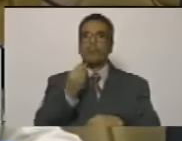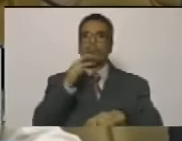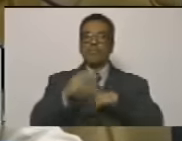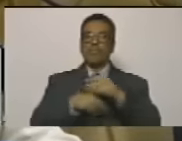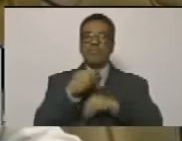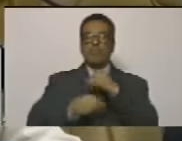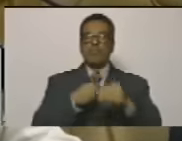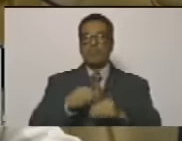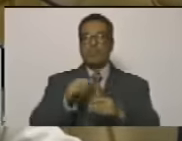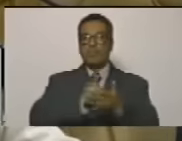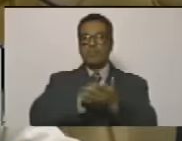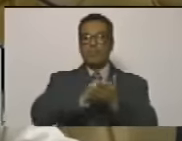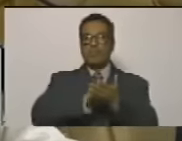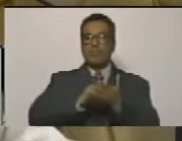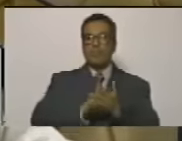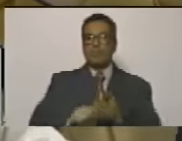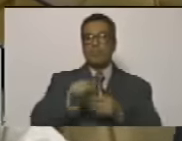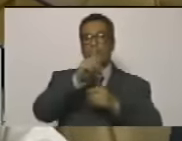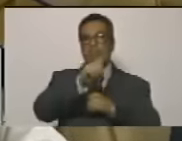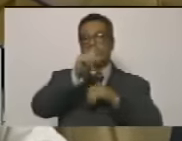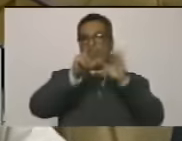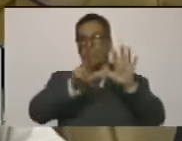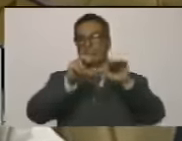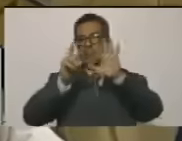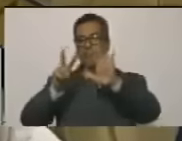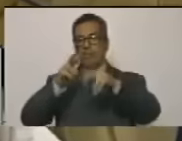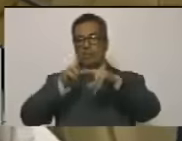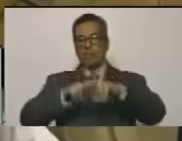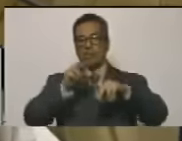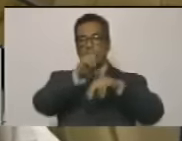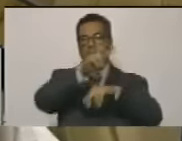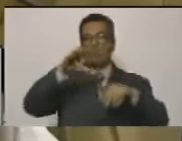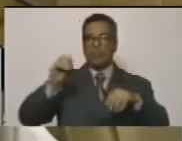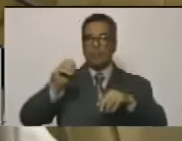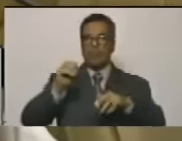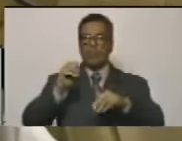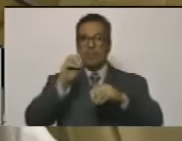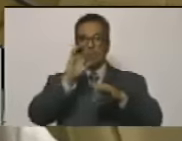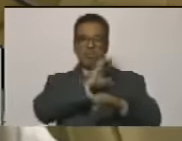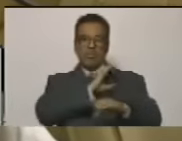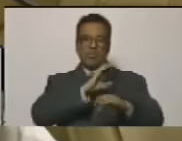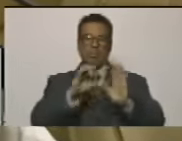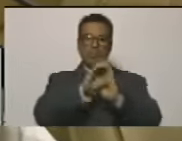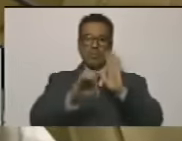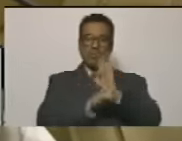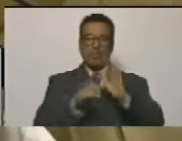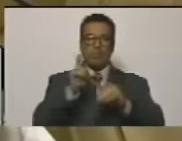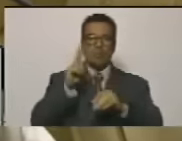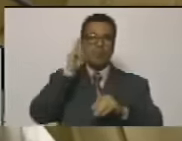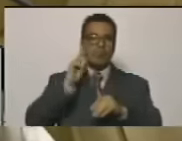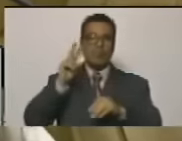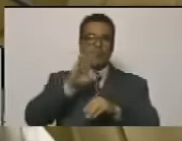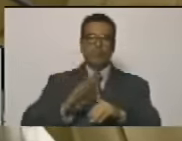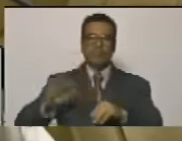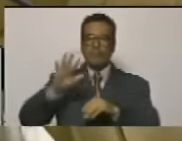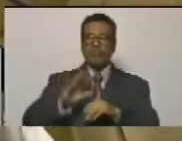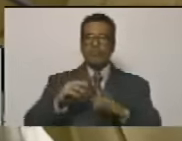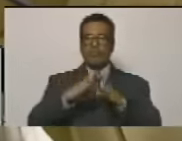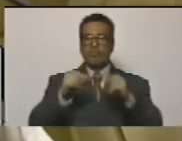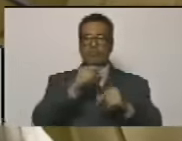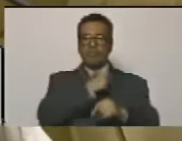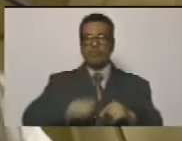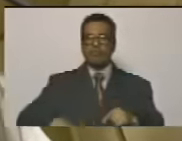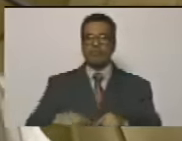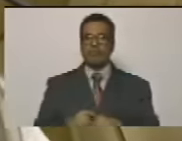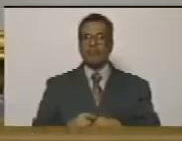conformidad con lo establecido en el artículo 187, numeral 20, de la Constitución de la República Bolivariana de Venezuela. Es todo,